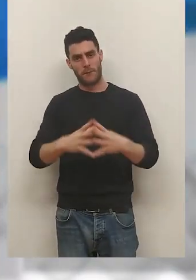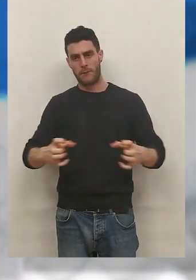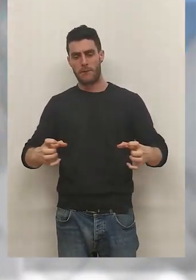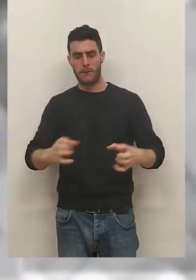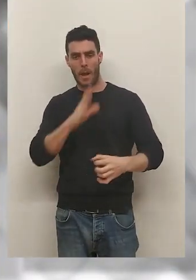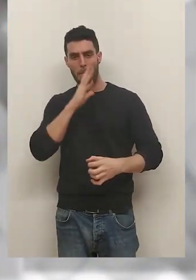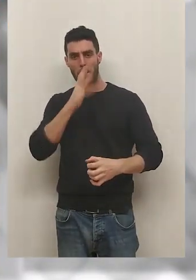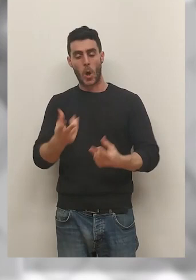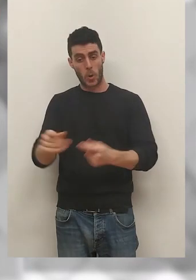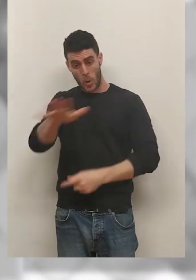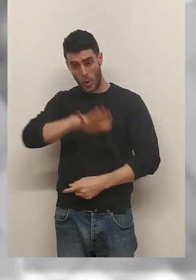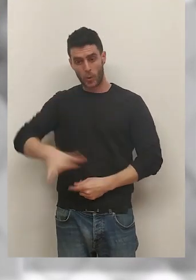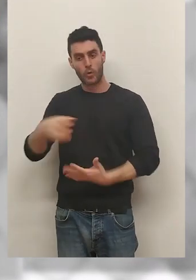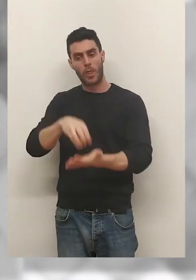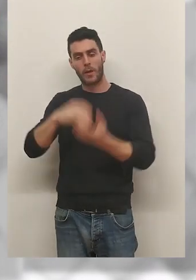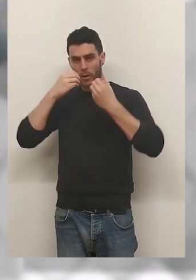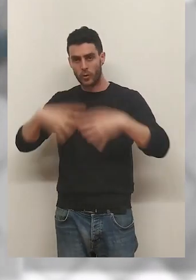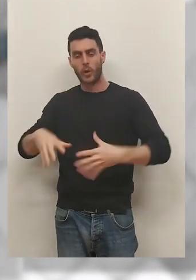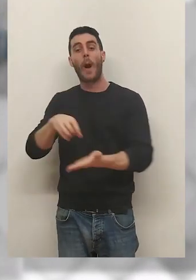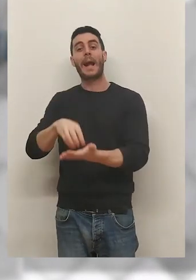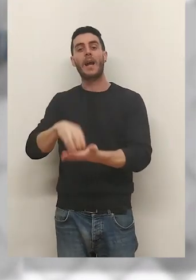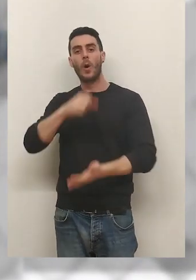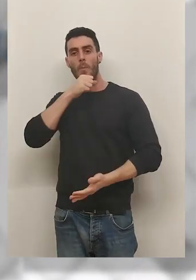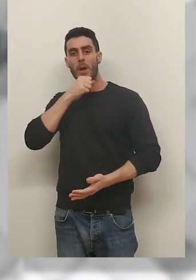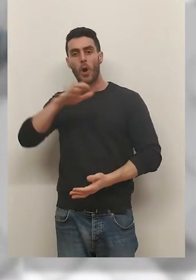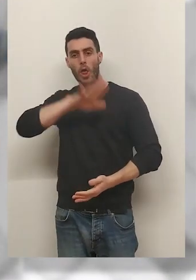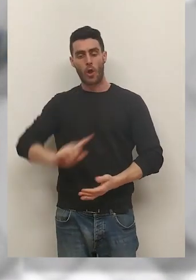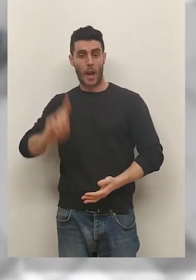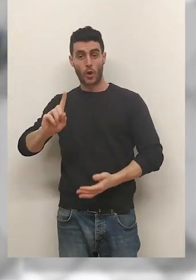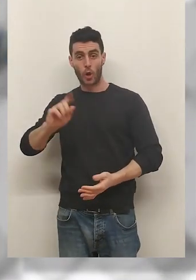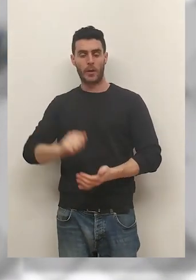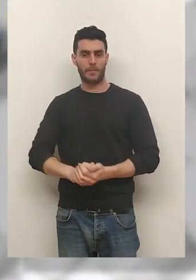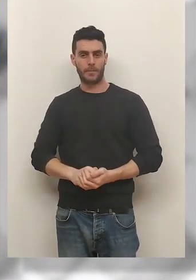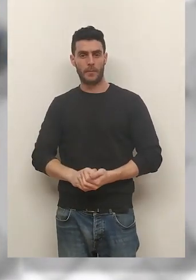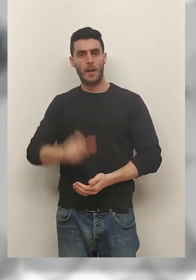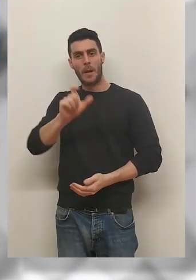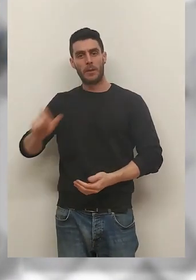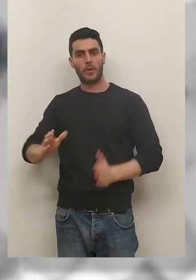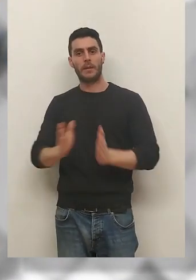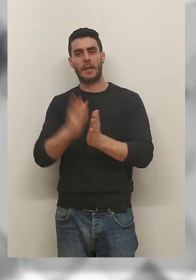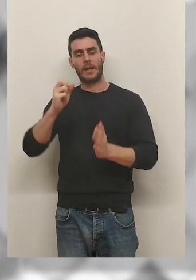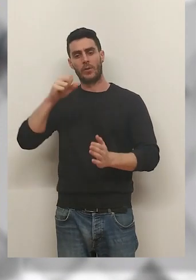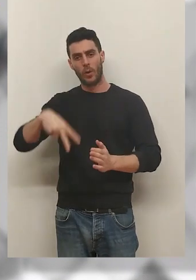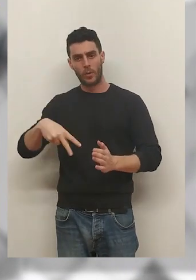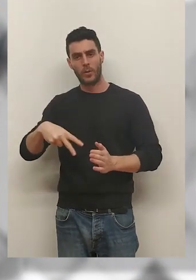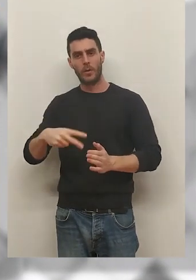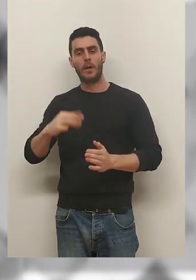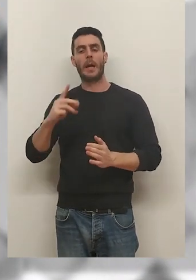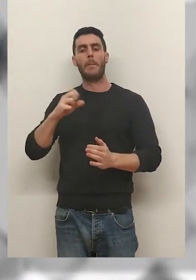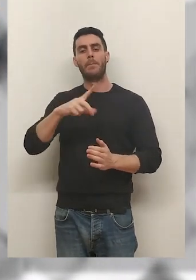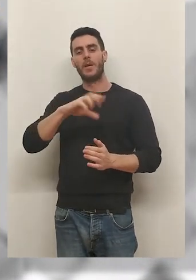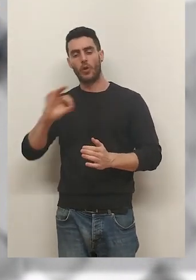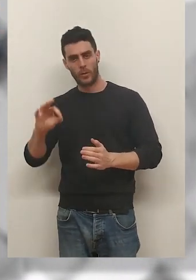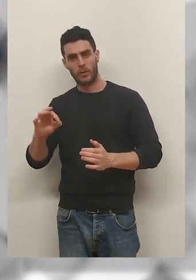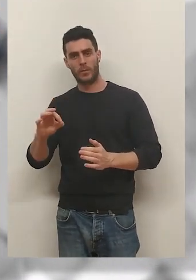esta parte de Logroño, el centro histórico, el casco viejo y toda la zona norte, la gente de San Antonio, del barrio San Antonio, del Campillo,